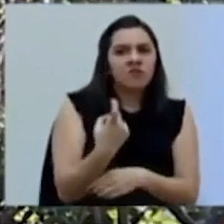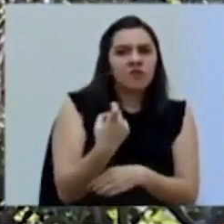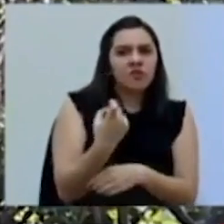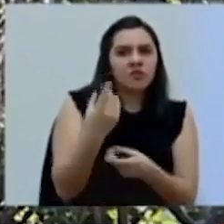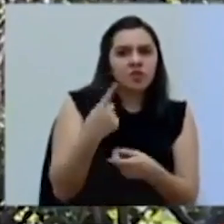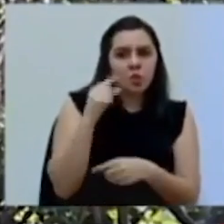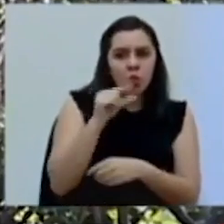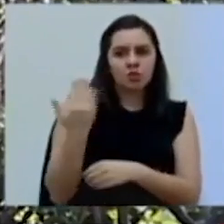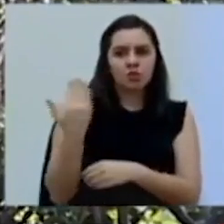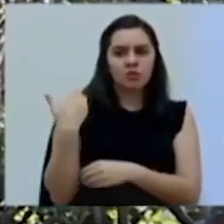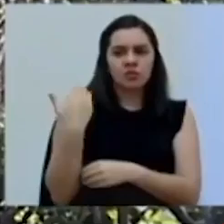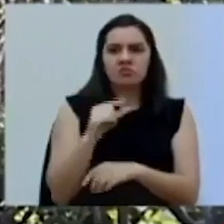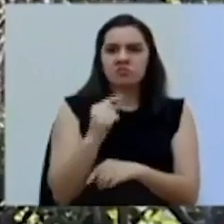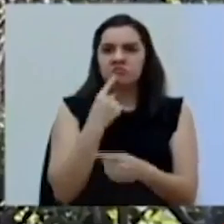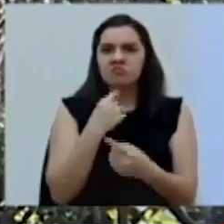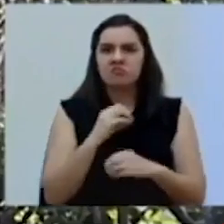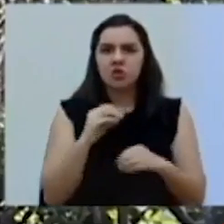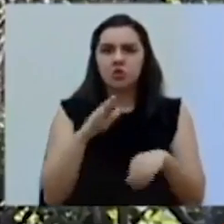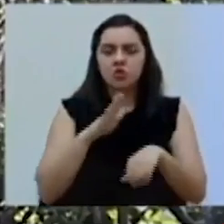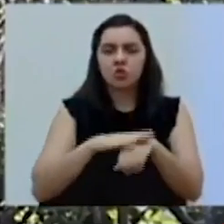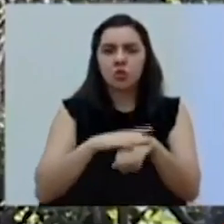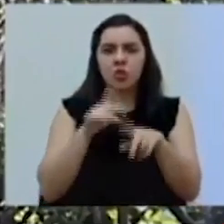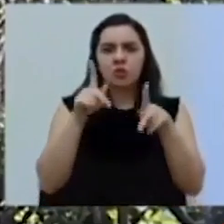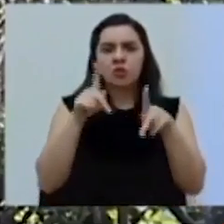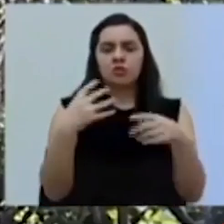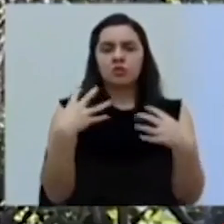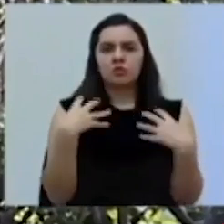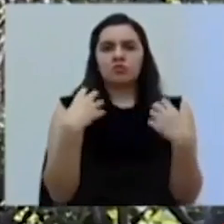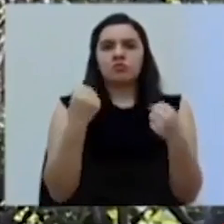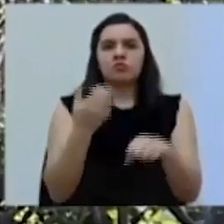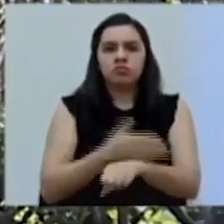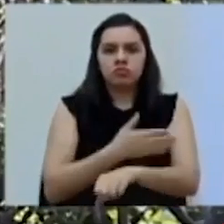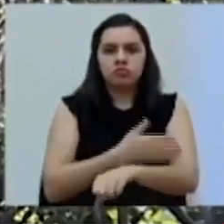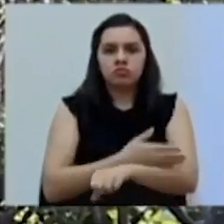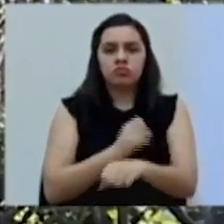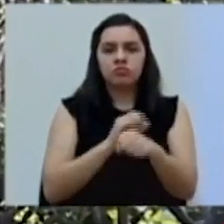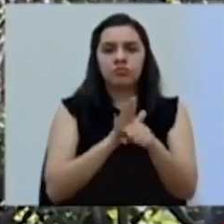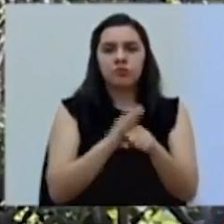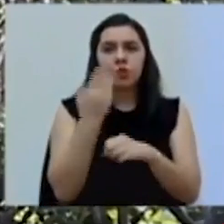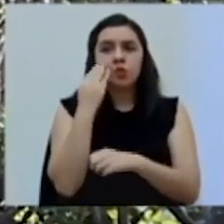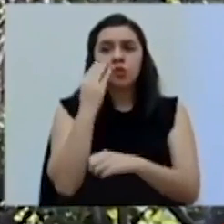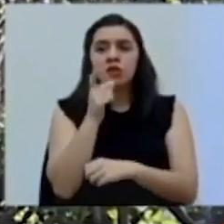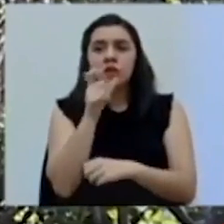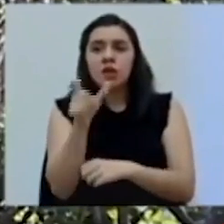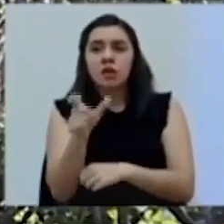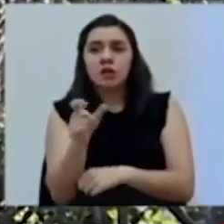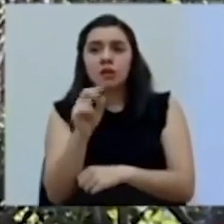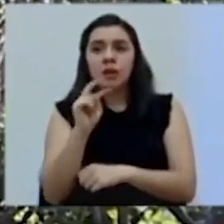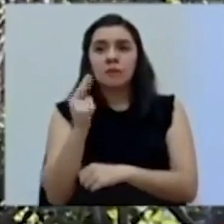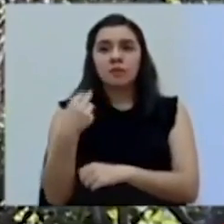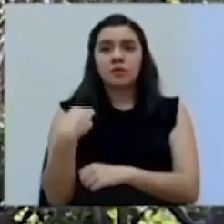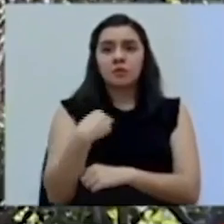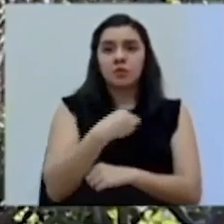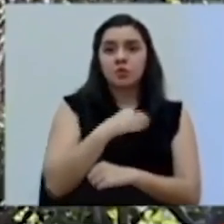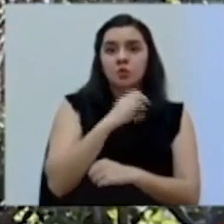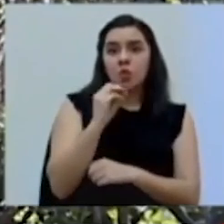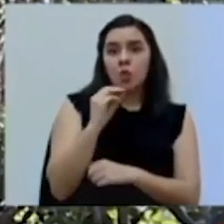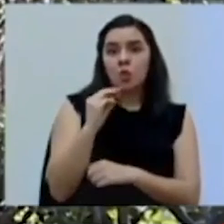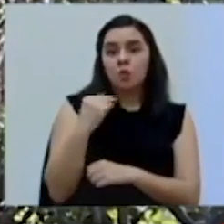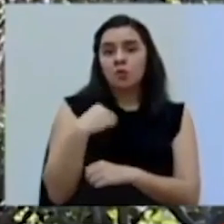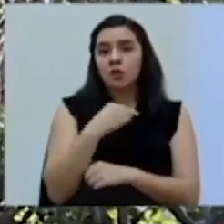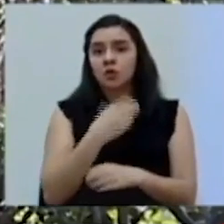todo en la última semana. Muchas gracias. Muchas gracias, Tomás. No sé si el ministro o el viceministro responden a la consulta.